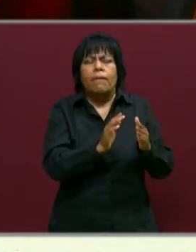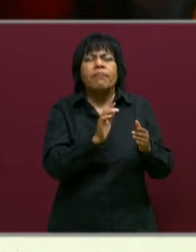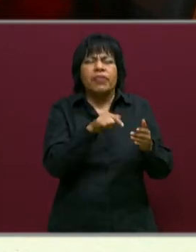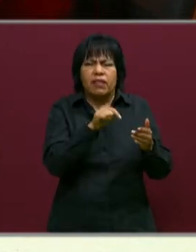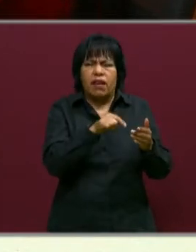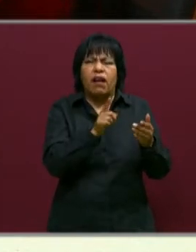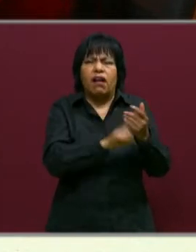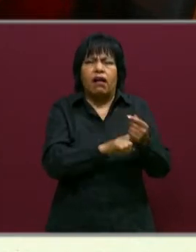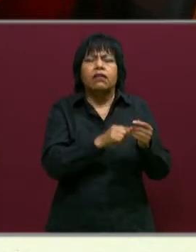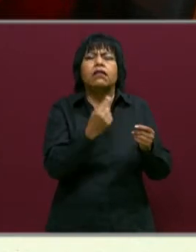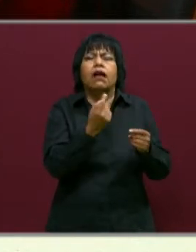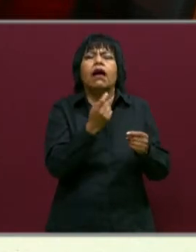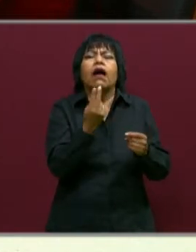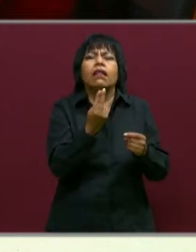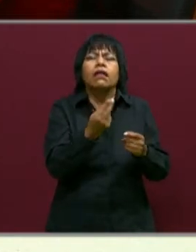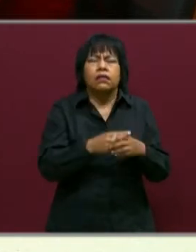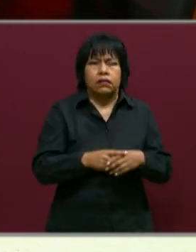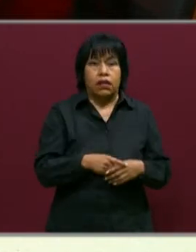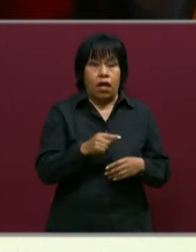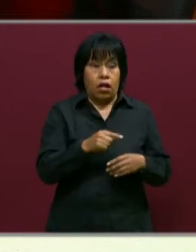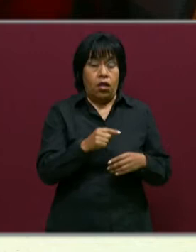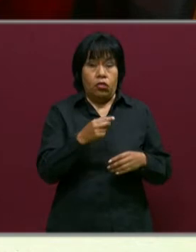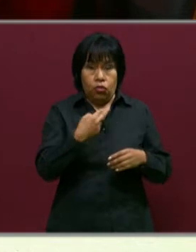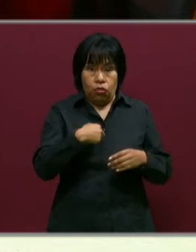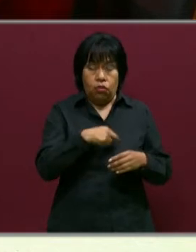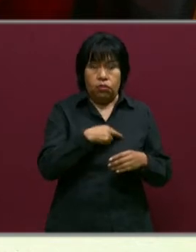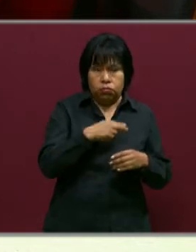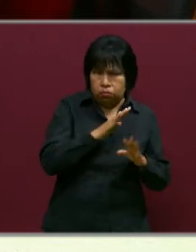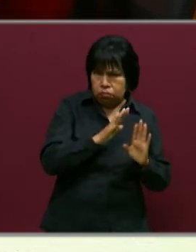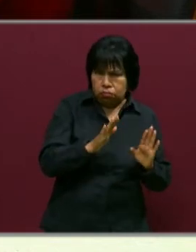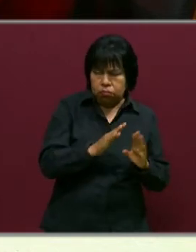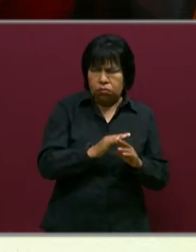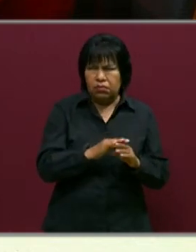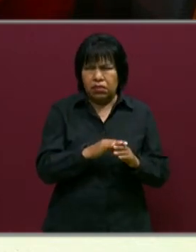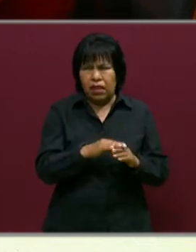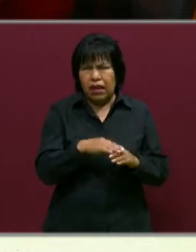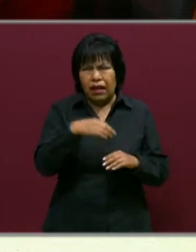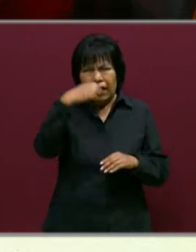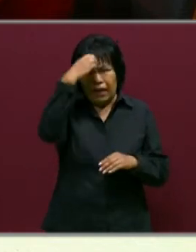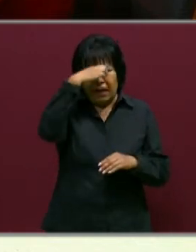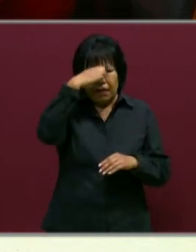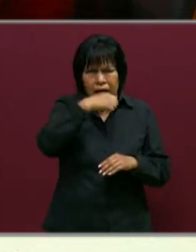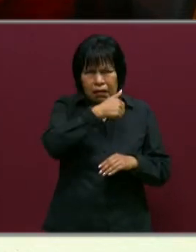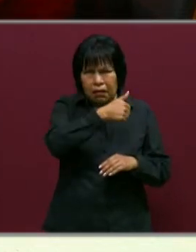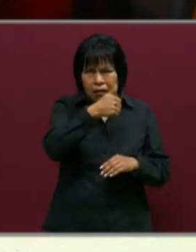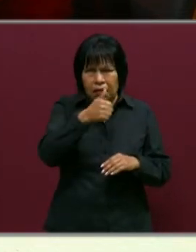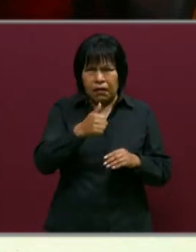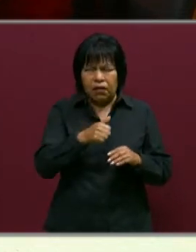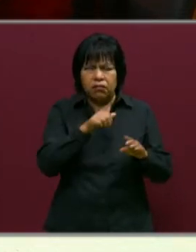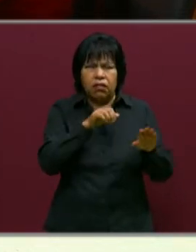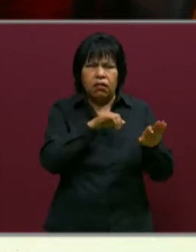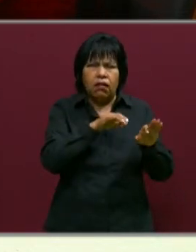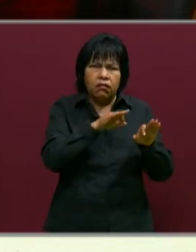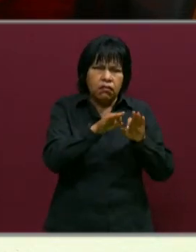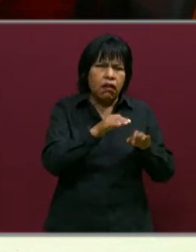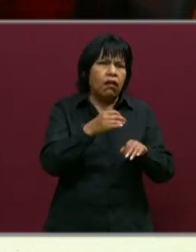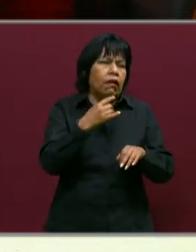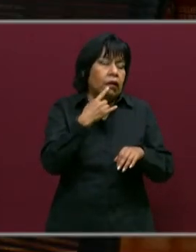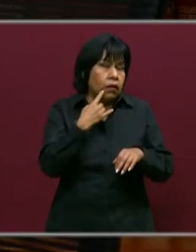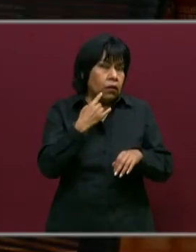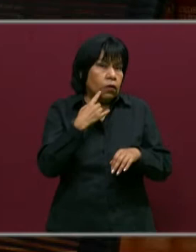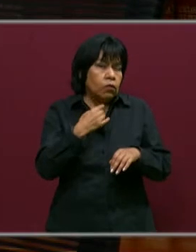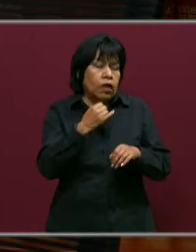cual nosotros hemos ido recuperando, teniendo evidencias, teniendo trabajos de los niños,